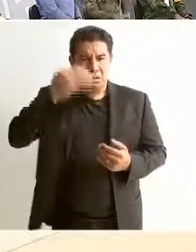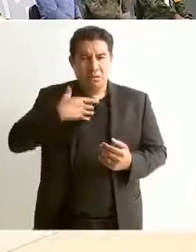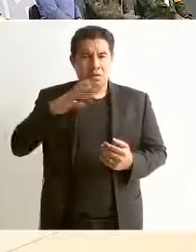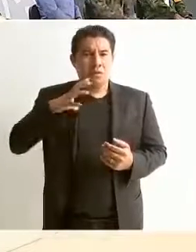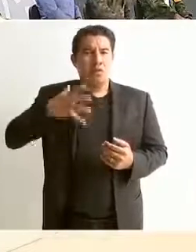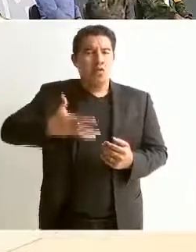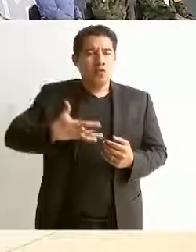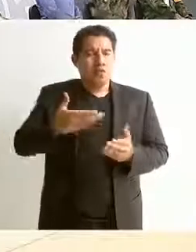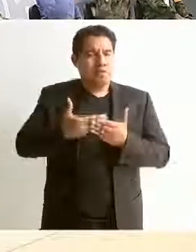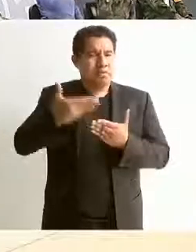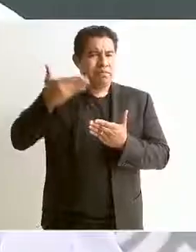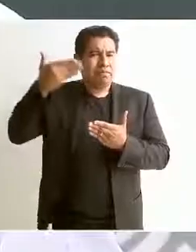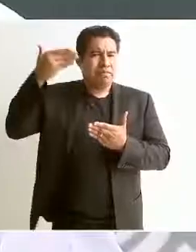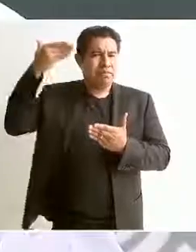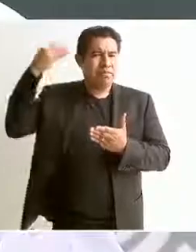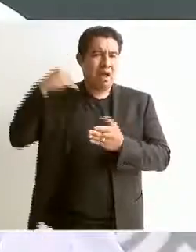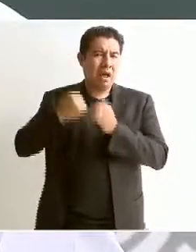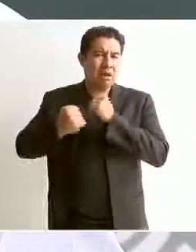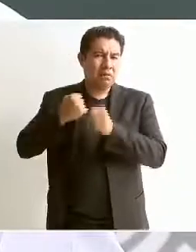prehispánica.